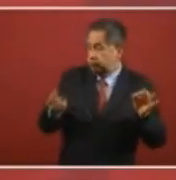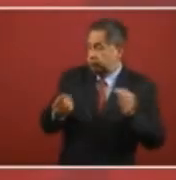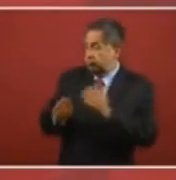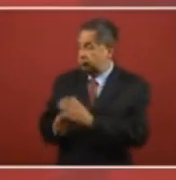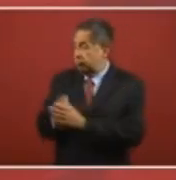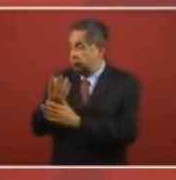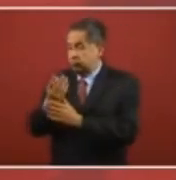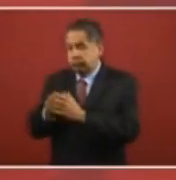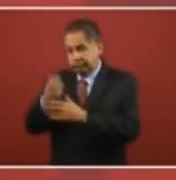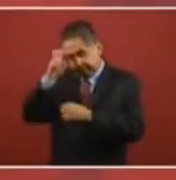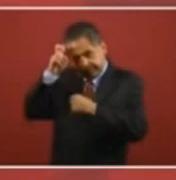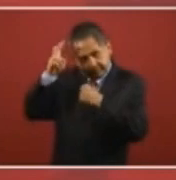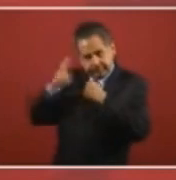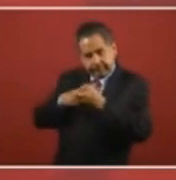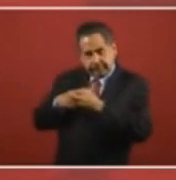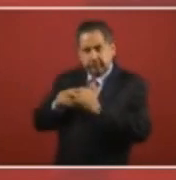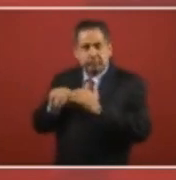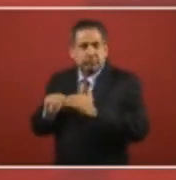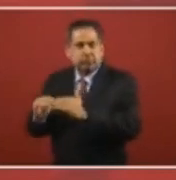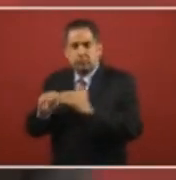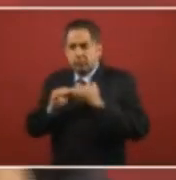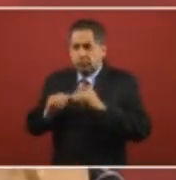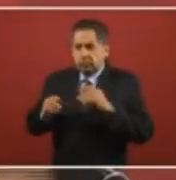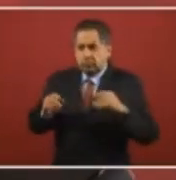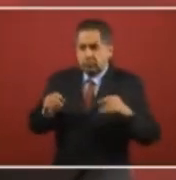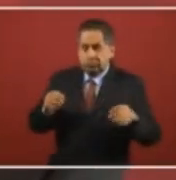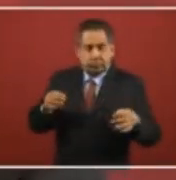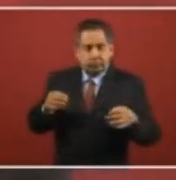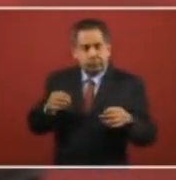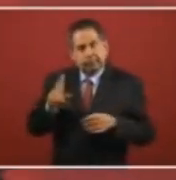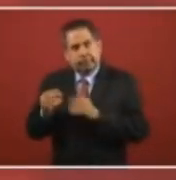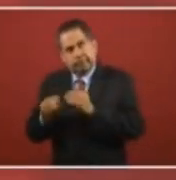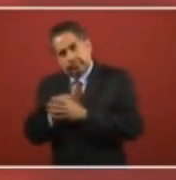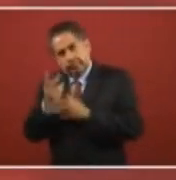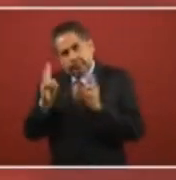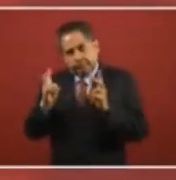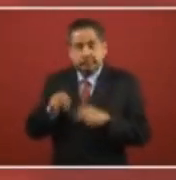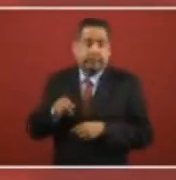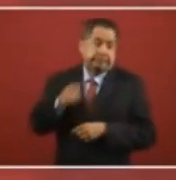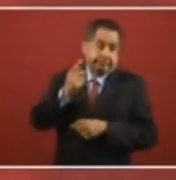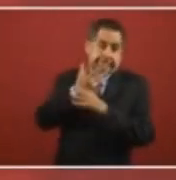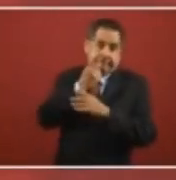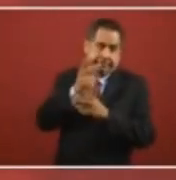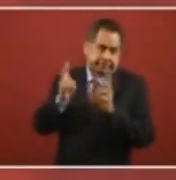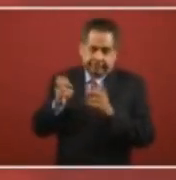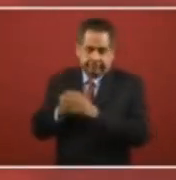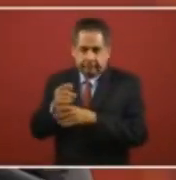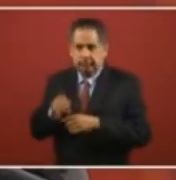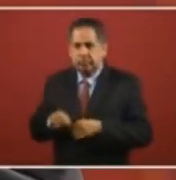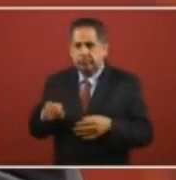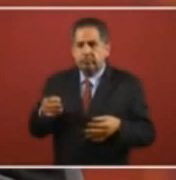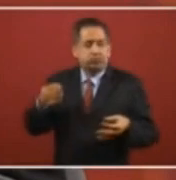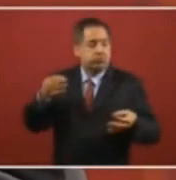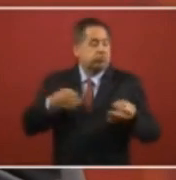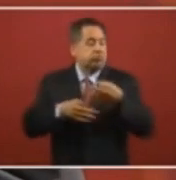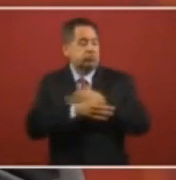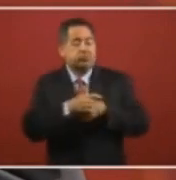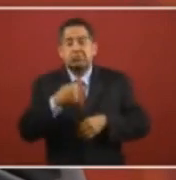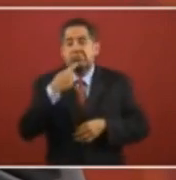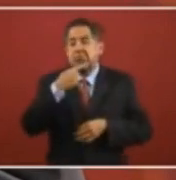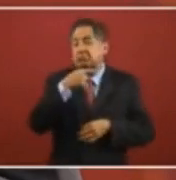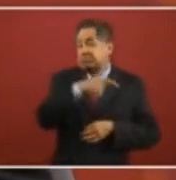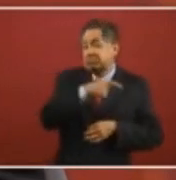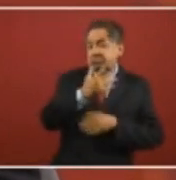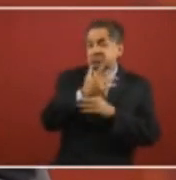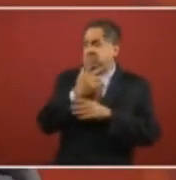en Europa, hegemónica, que no es tan nueva, pero en fin, dice el nueva. Y entonces dice que es una invasión, que es la